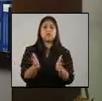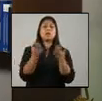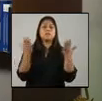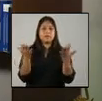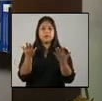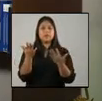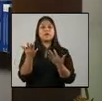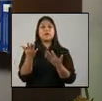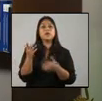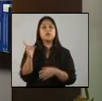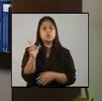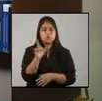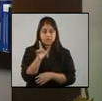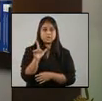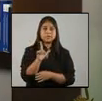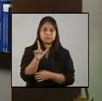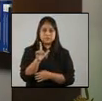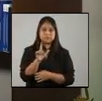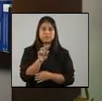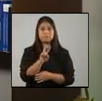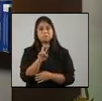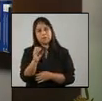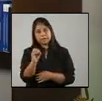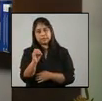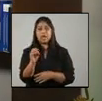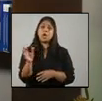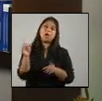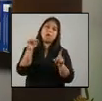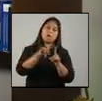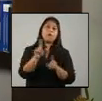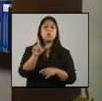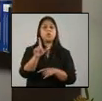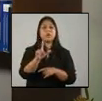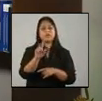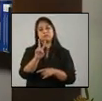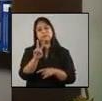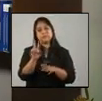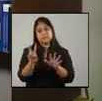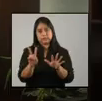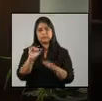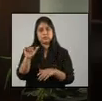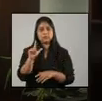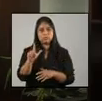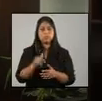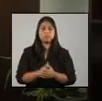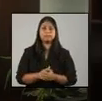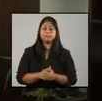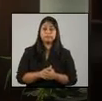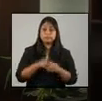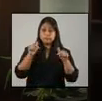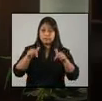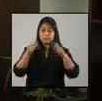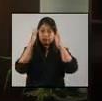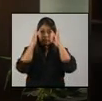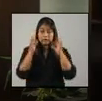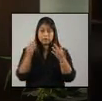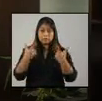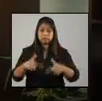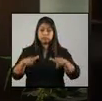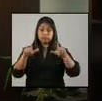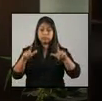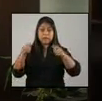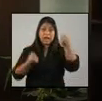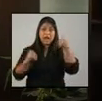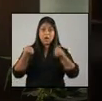del día lunes 20 y 27 de julio. La disposición de placas pares e